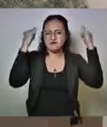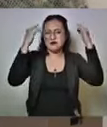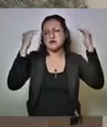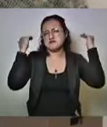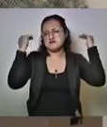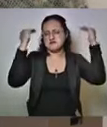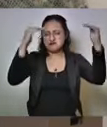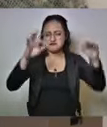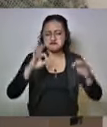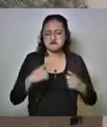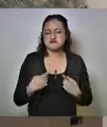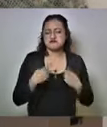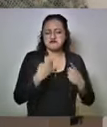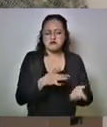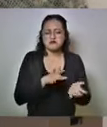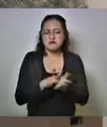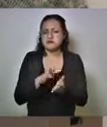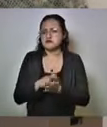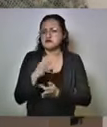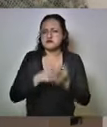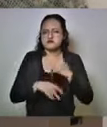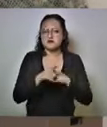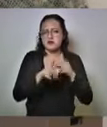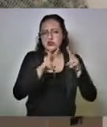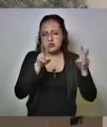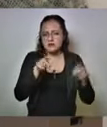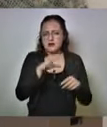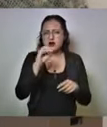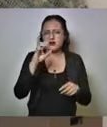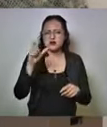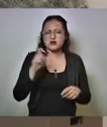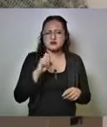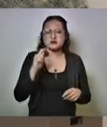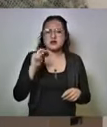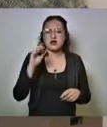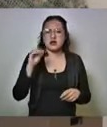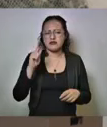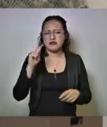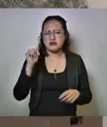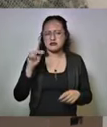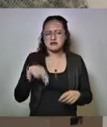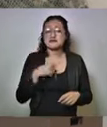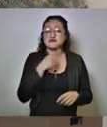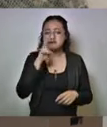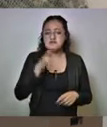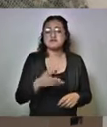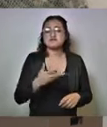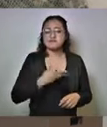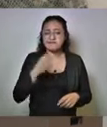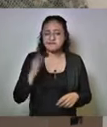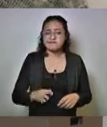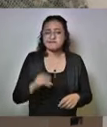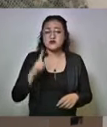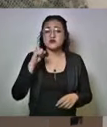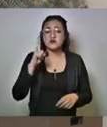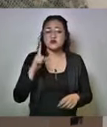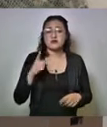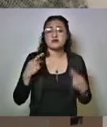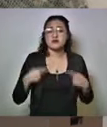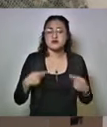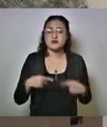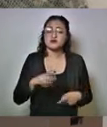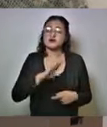sus techos entonces se ha estado dando seguimiento al tema de Coscatlán y efectivamente tenemos la confirmación de que ahí sí